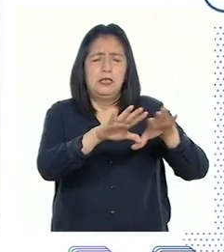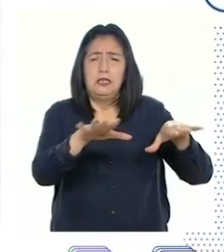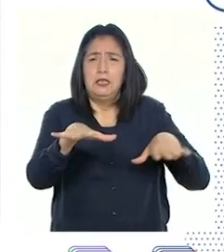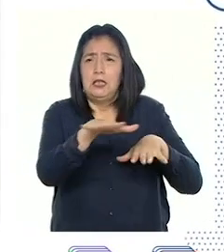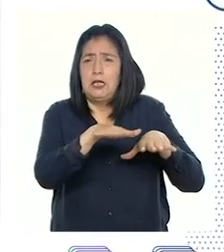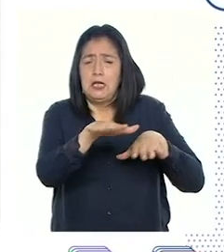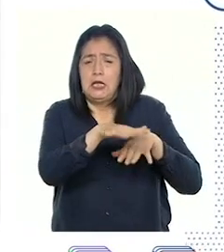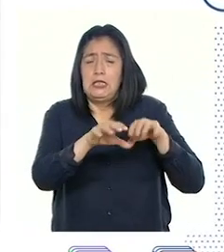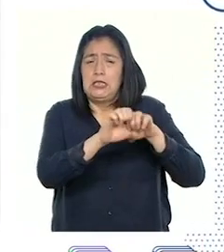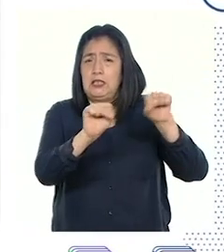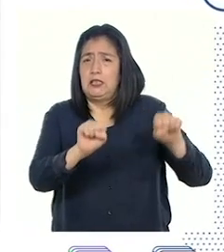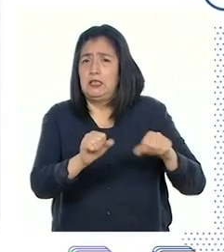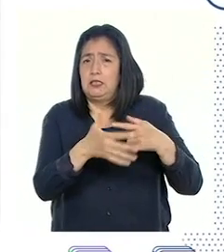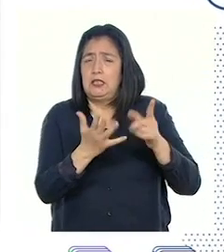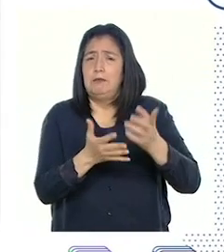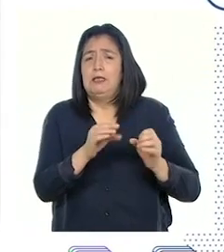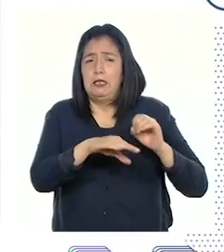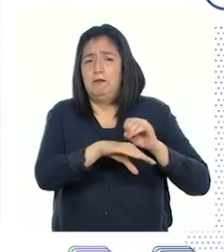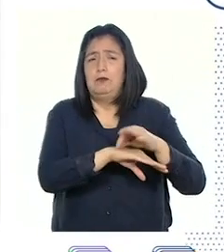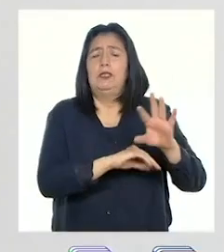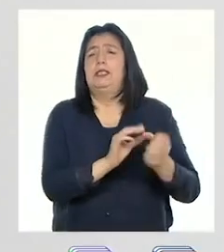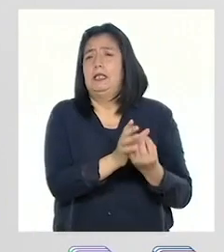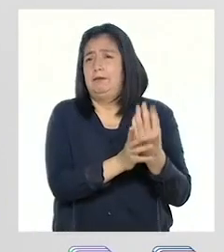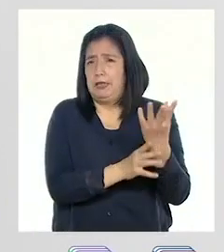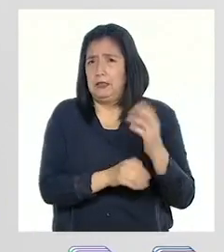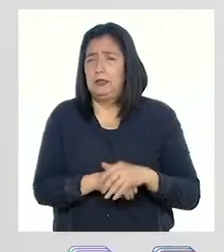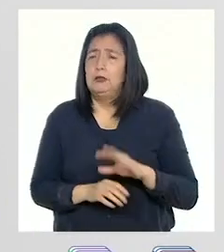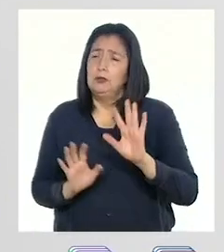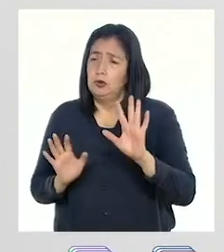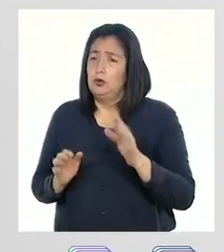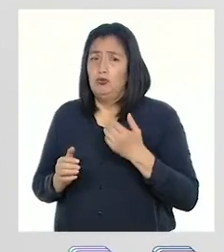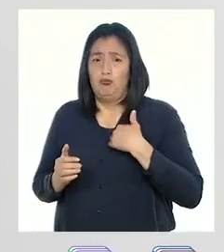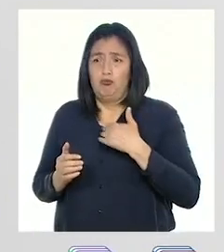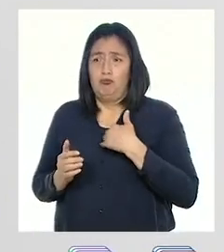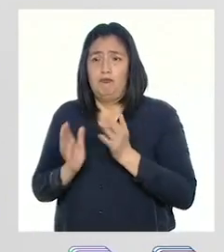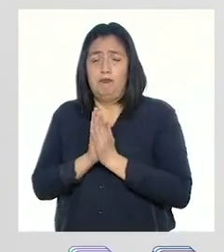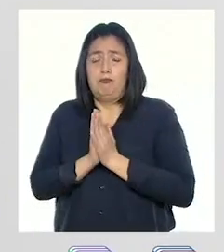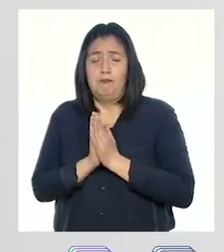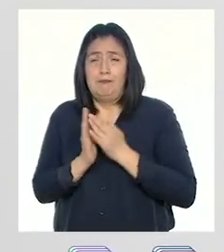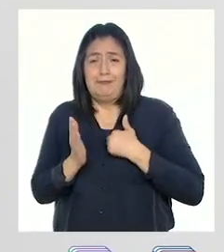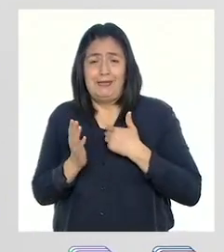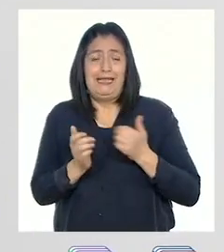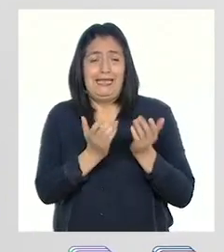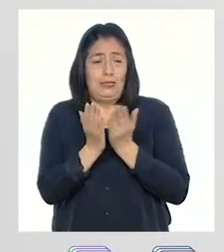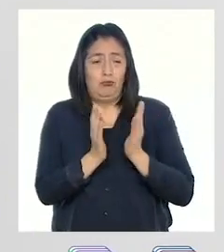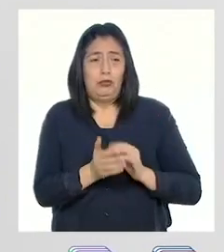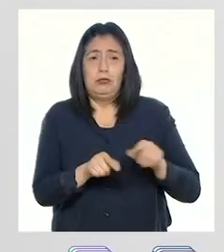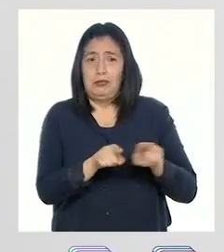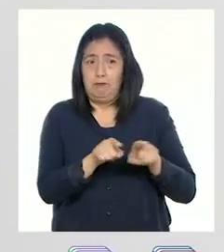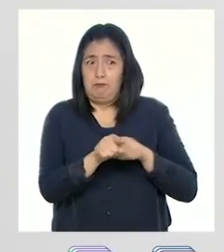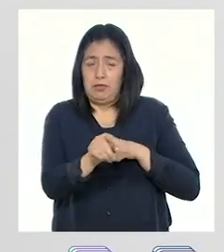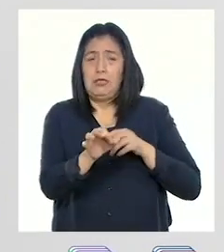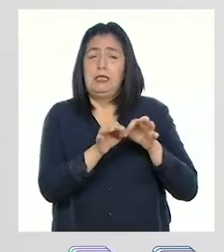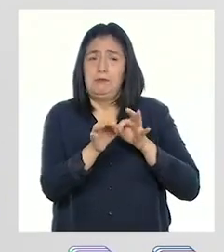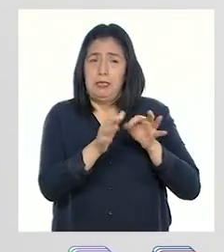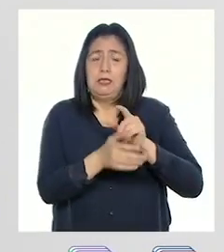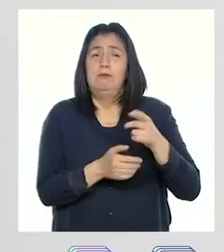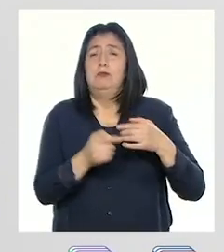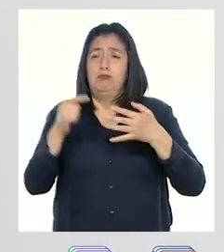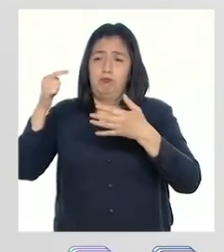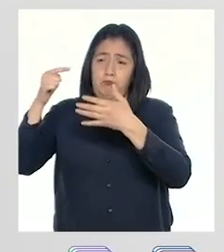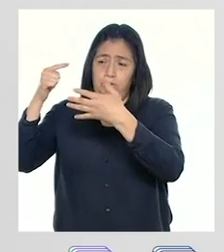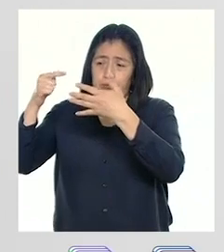y su influencia en las plantas. Junto a mis estudiantes, definimos, además, las siguientes